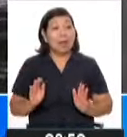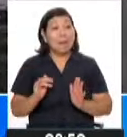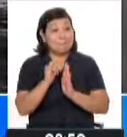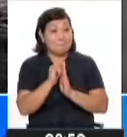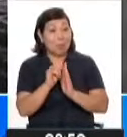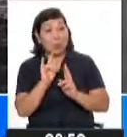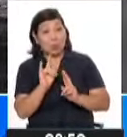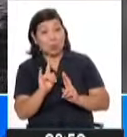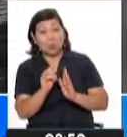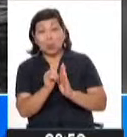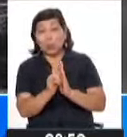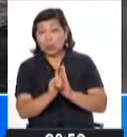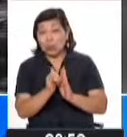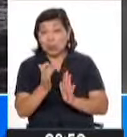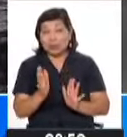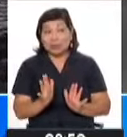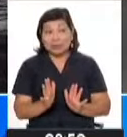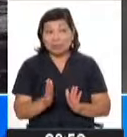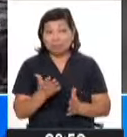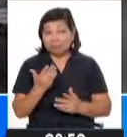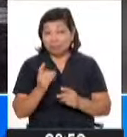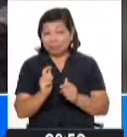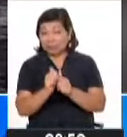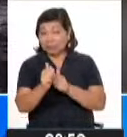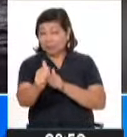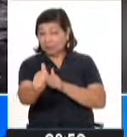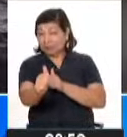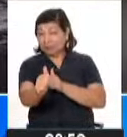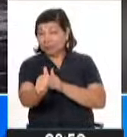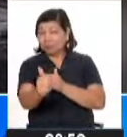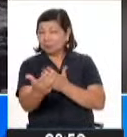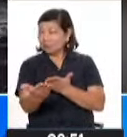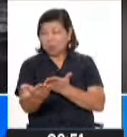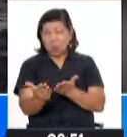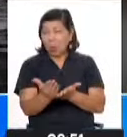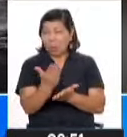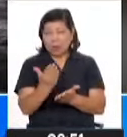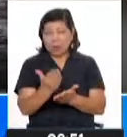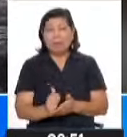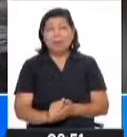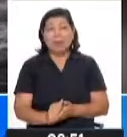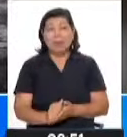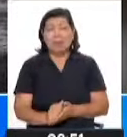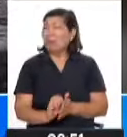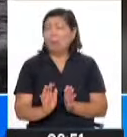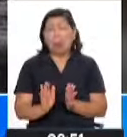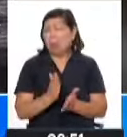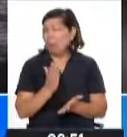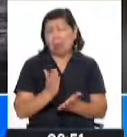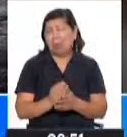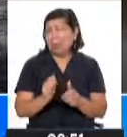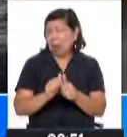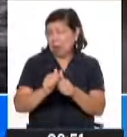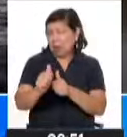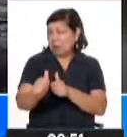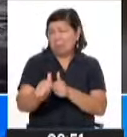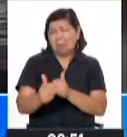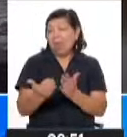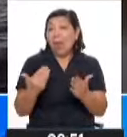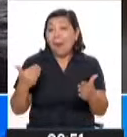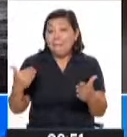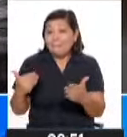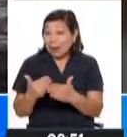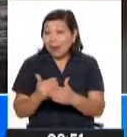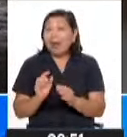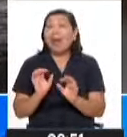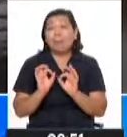está captando esta imagen a cierta distancia, no habría mayor problema. No, no hay mayores problemas. No debería acercarse,